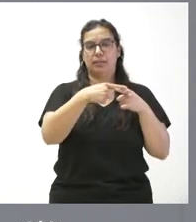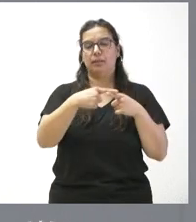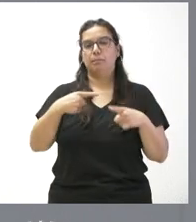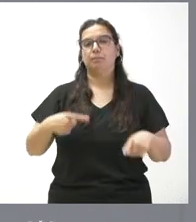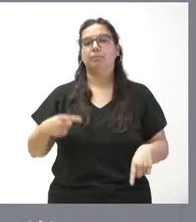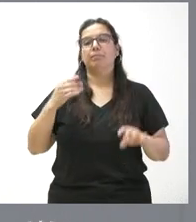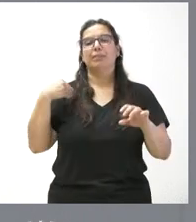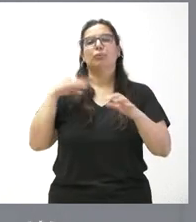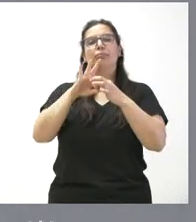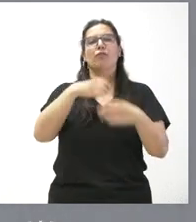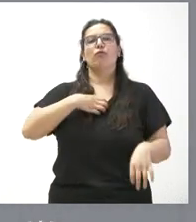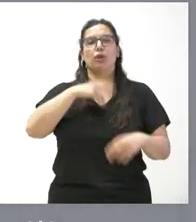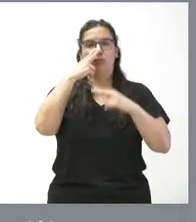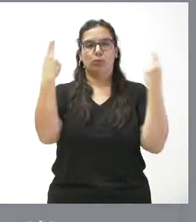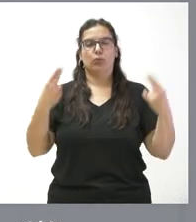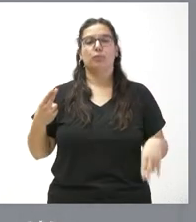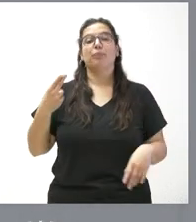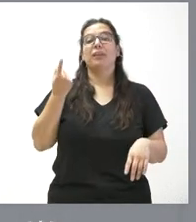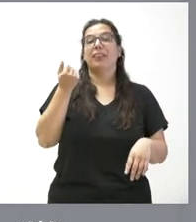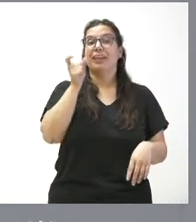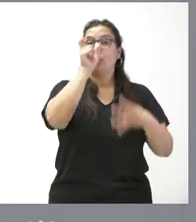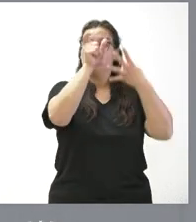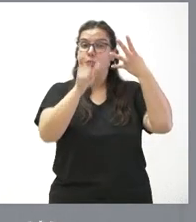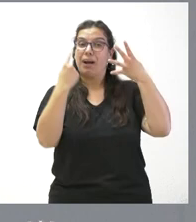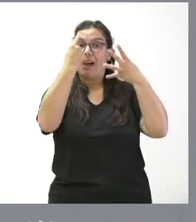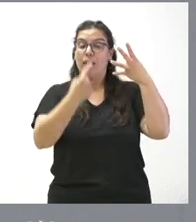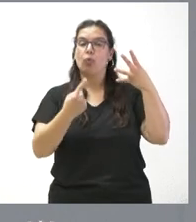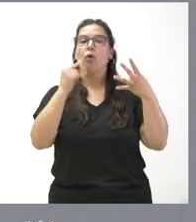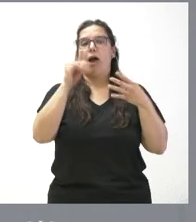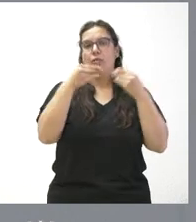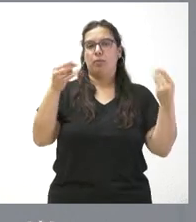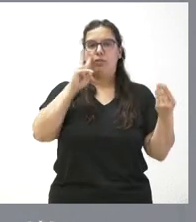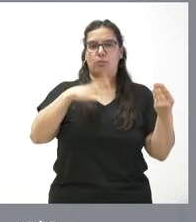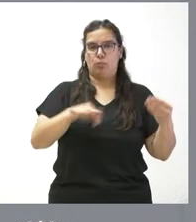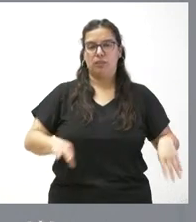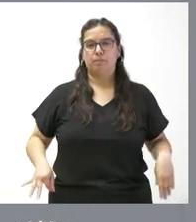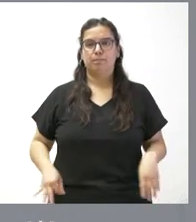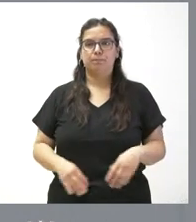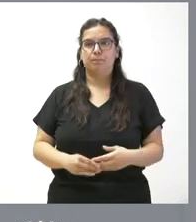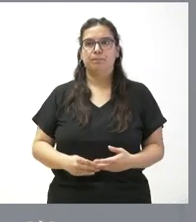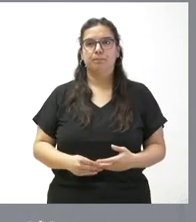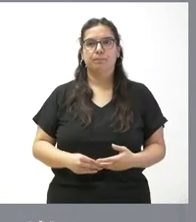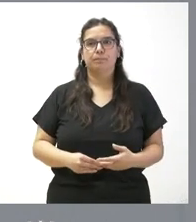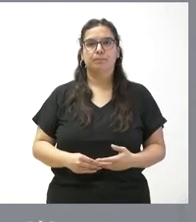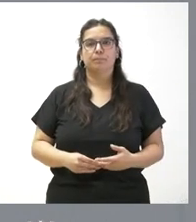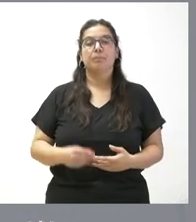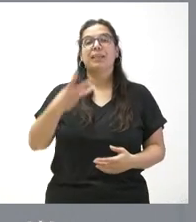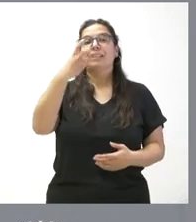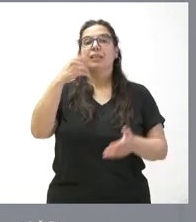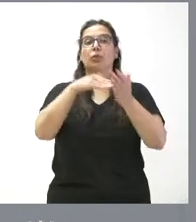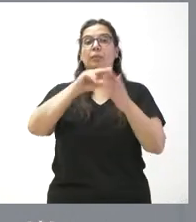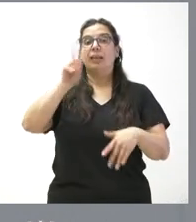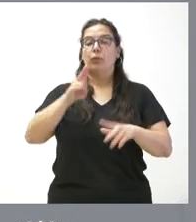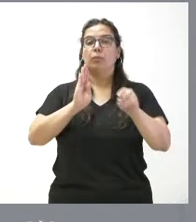de la comunidad de Castilla y León. Tienen ustedes la cantidad que corresponde a cada una de ellas. Se destinan 300.000 euros para